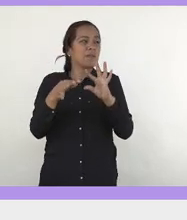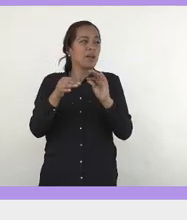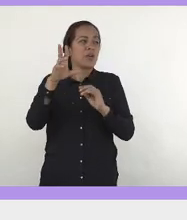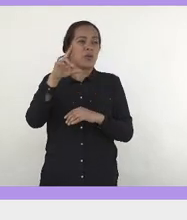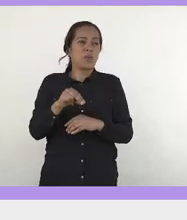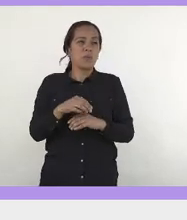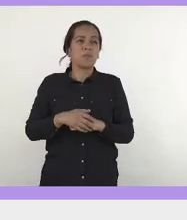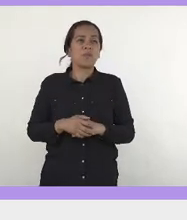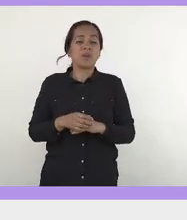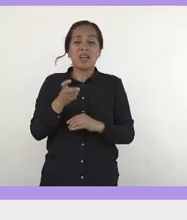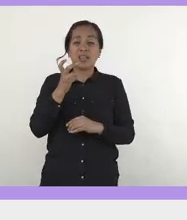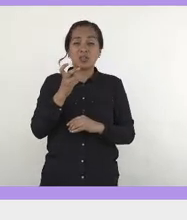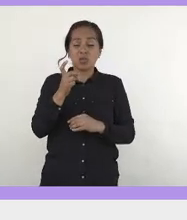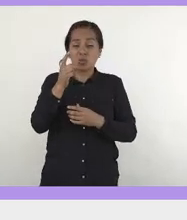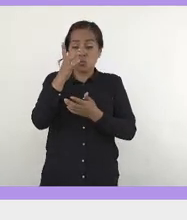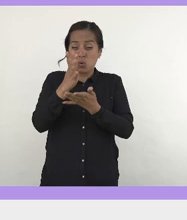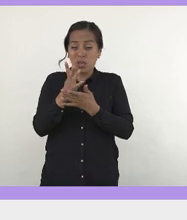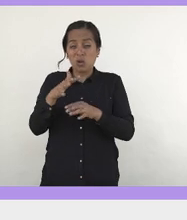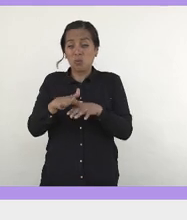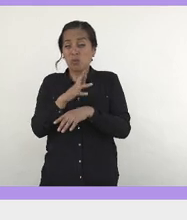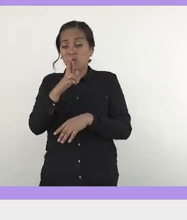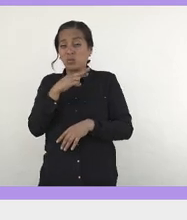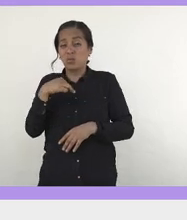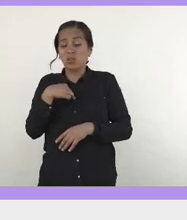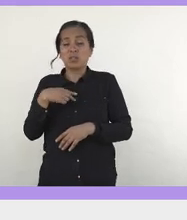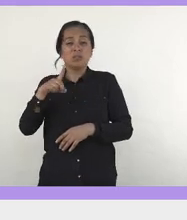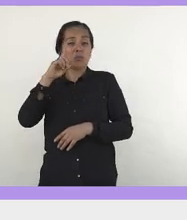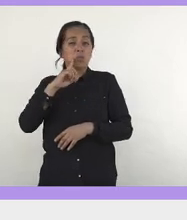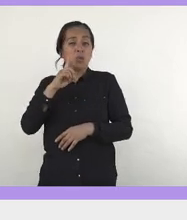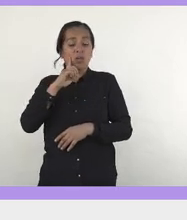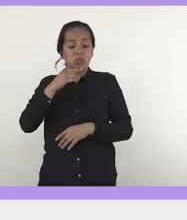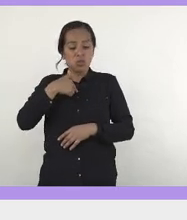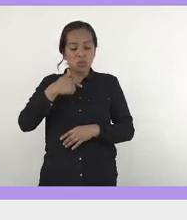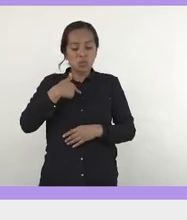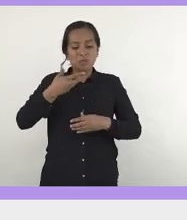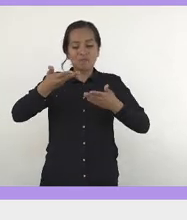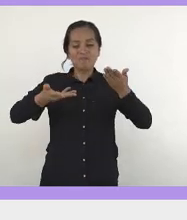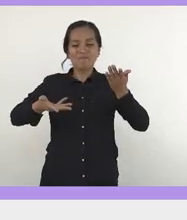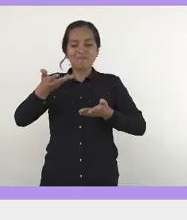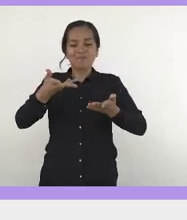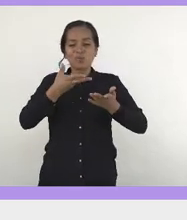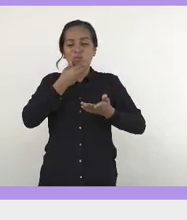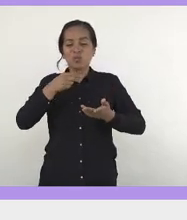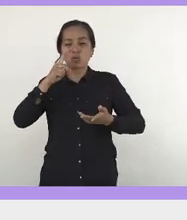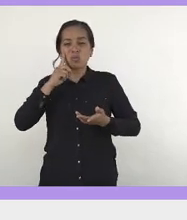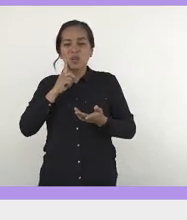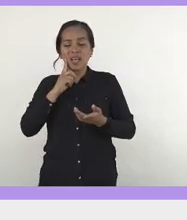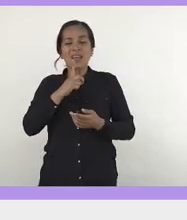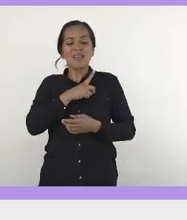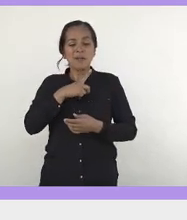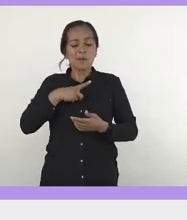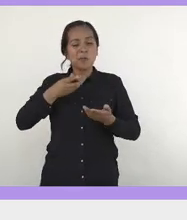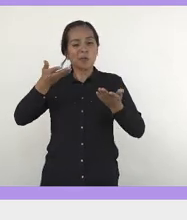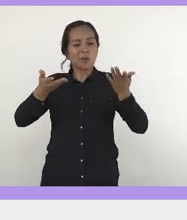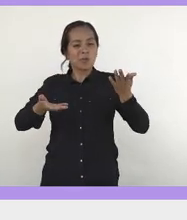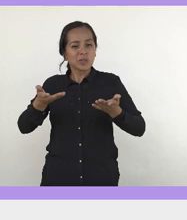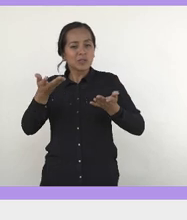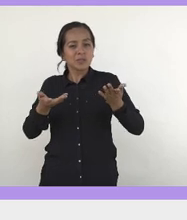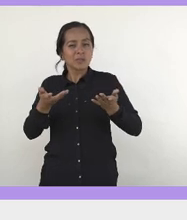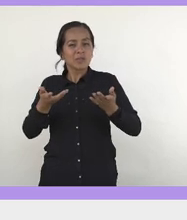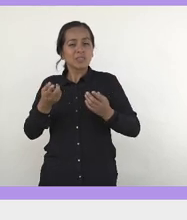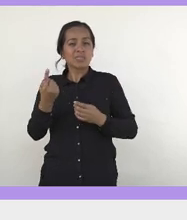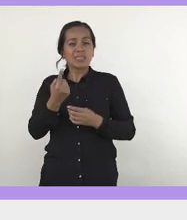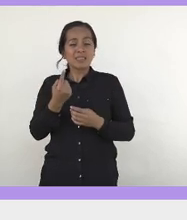Entonces, esto no es solo por nosotras y por eso yo hablo un poco de equilibrio. Hay que balancear, hay que buscar